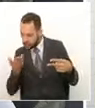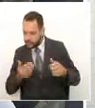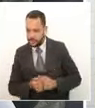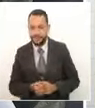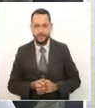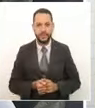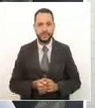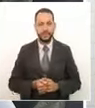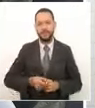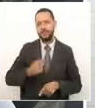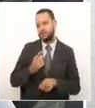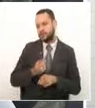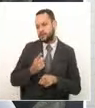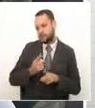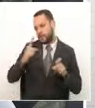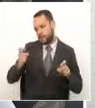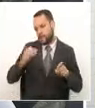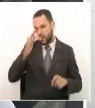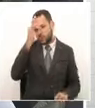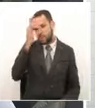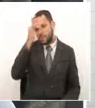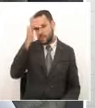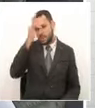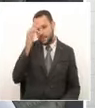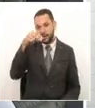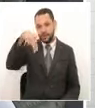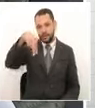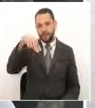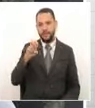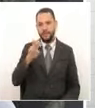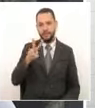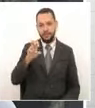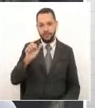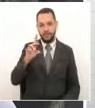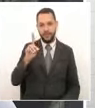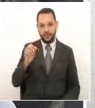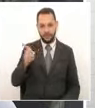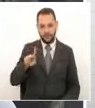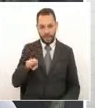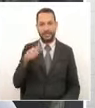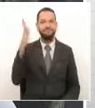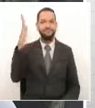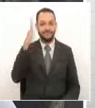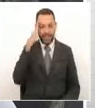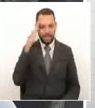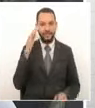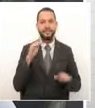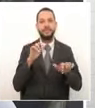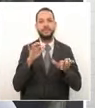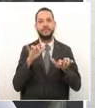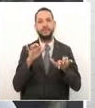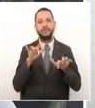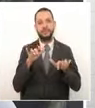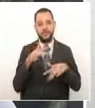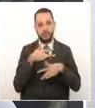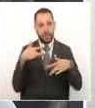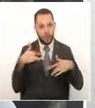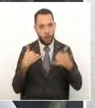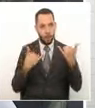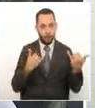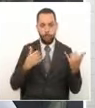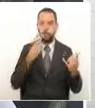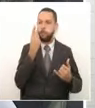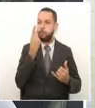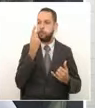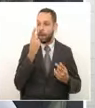El tema de la clínica Los Nevados es un tema que sé que desde la Secretaría de Salud de Pereira y desde la Alcaldía de Pereira, de nuestro